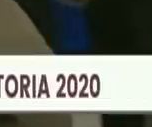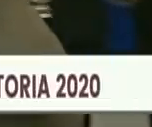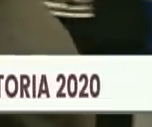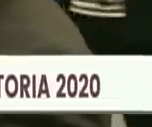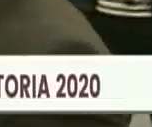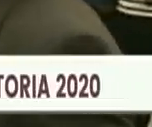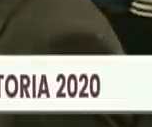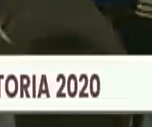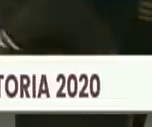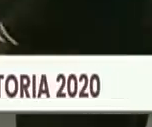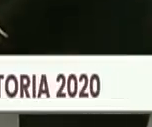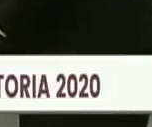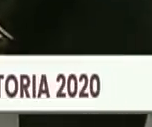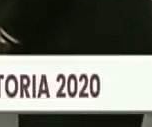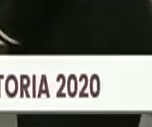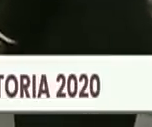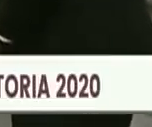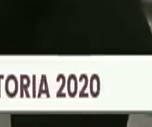completo